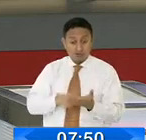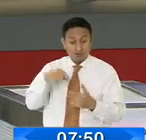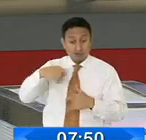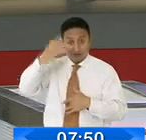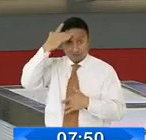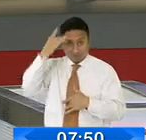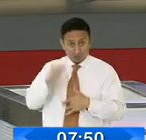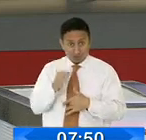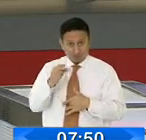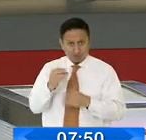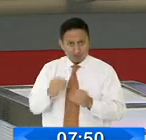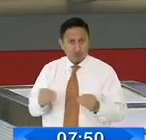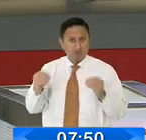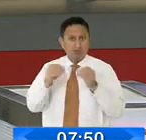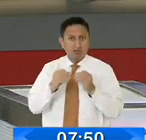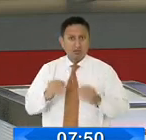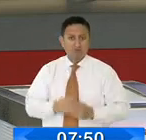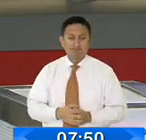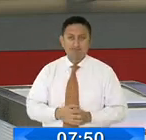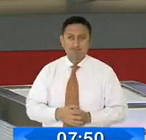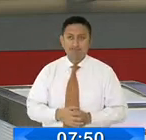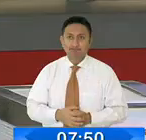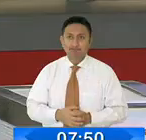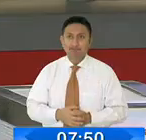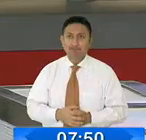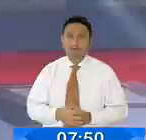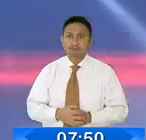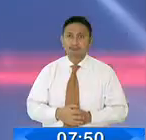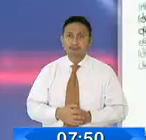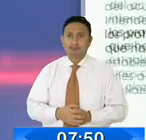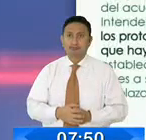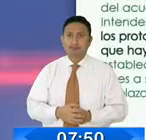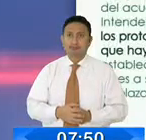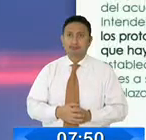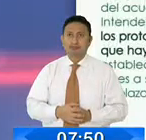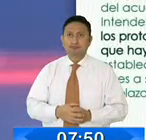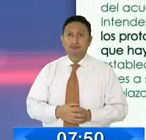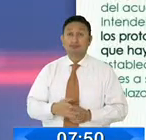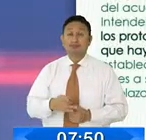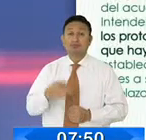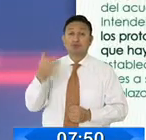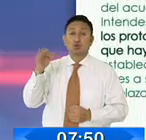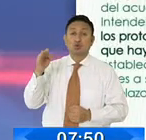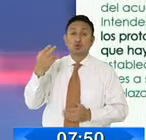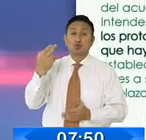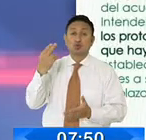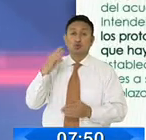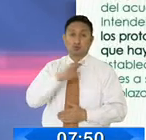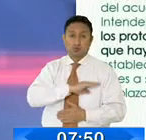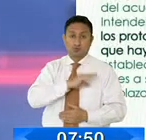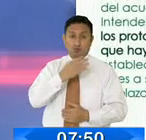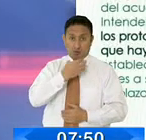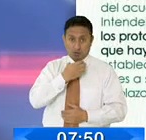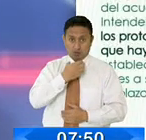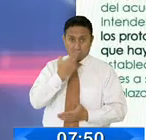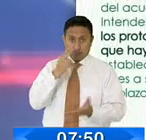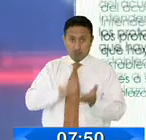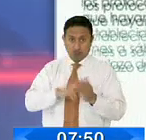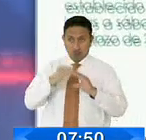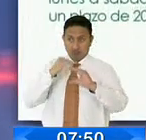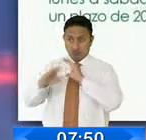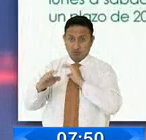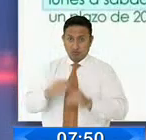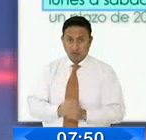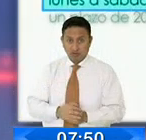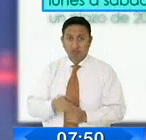contagios de el COVID-19. Miremos. Fue mediante este documento emitido por el municipio de Ambato, en el que se señala que